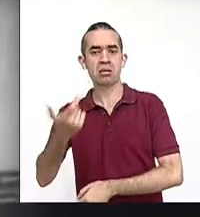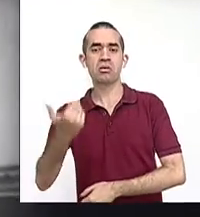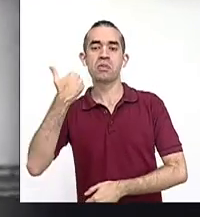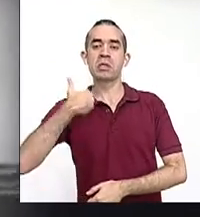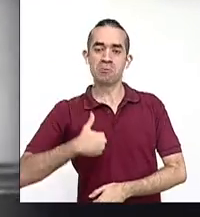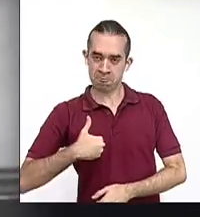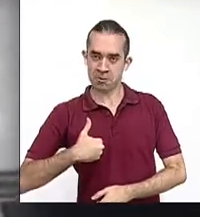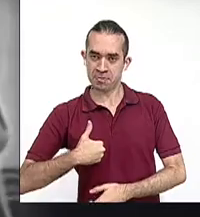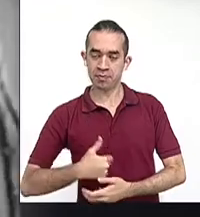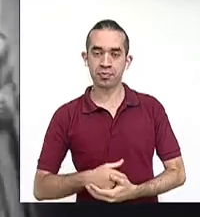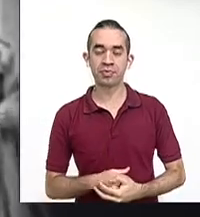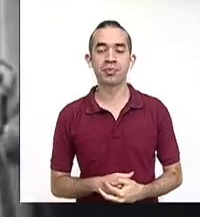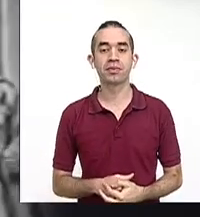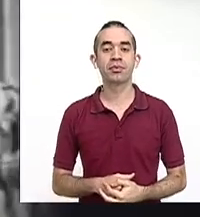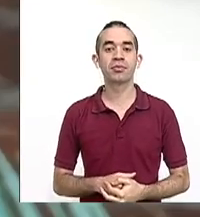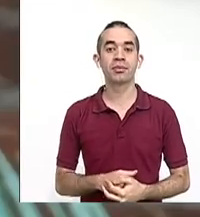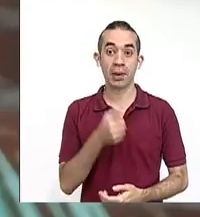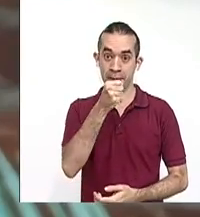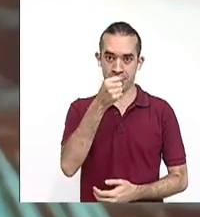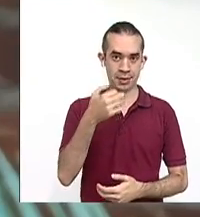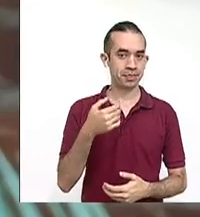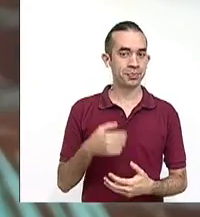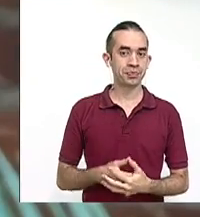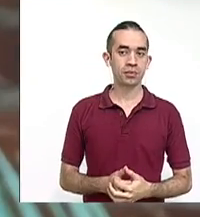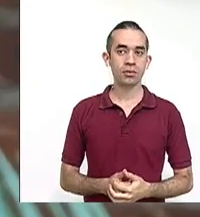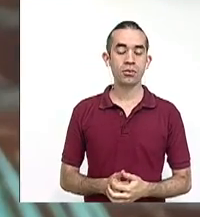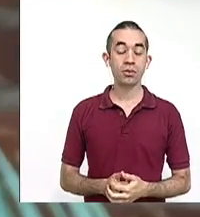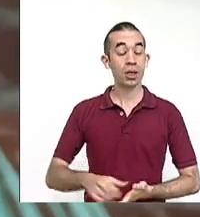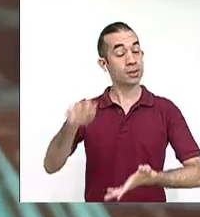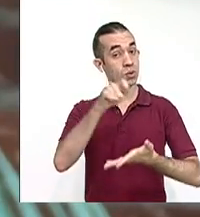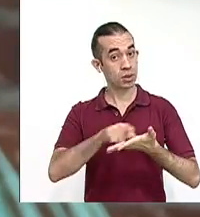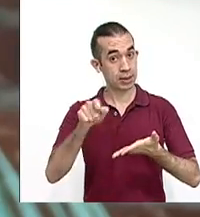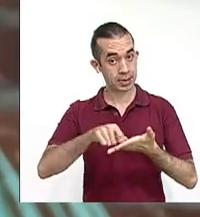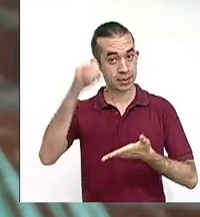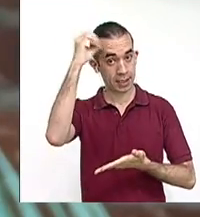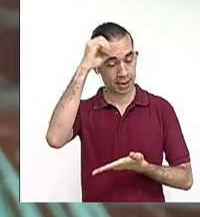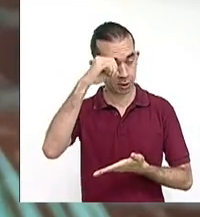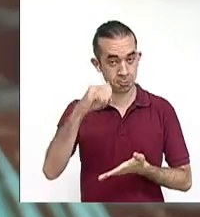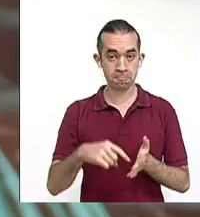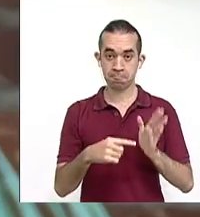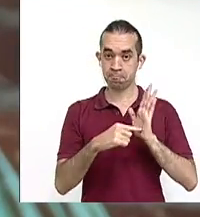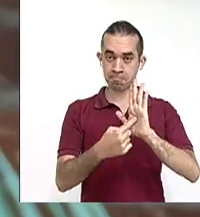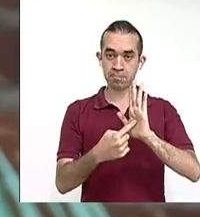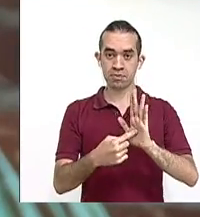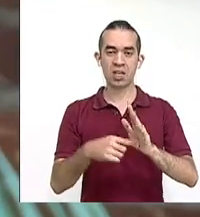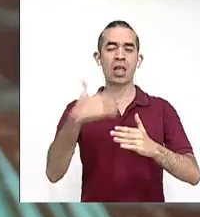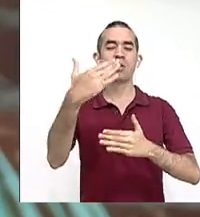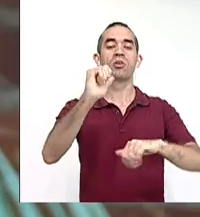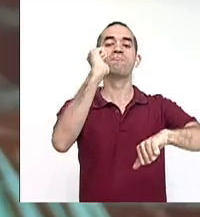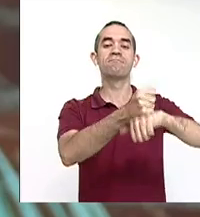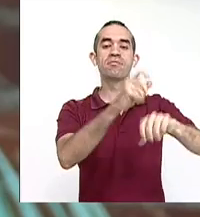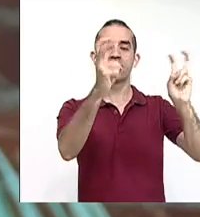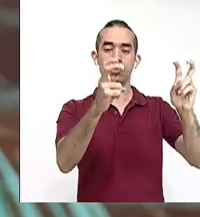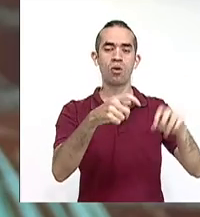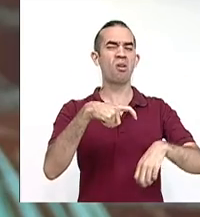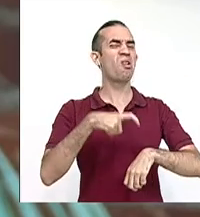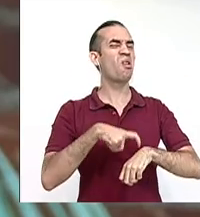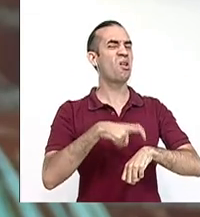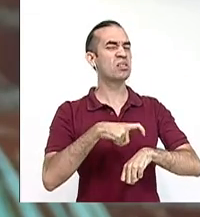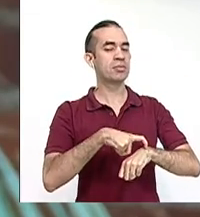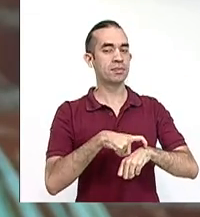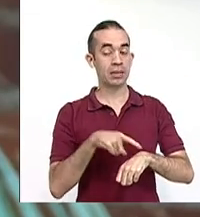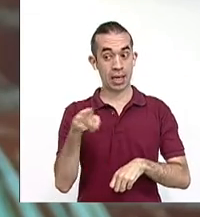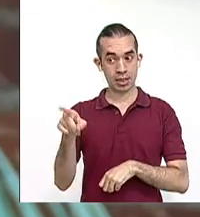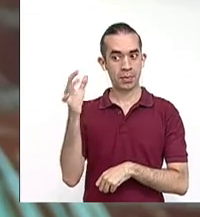En su ensayo, que se conoce posteriormente bajo el título de ¿Qué hora es?, Yolanda hace